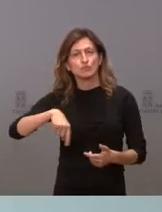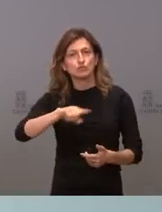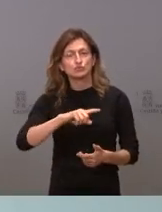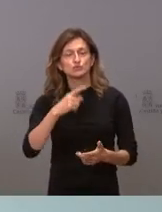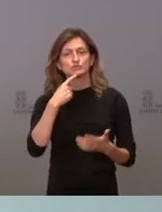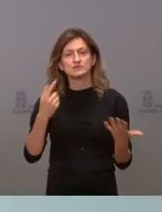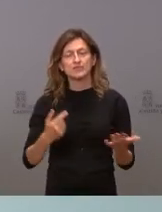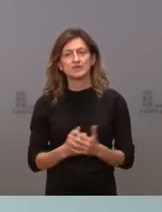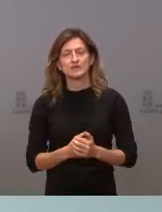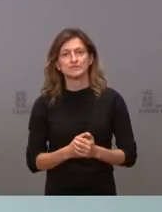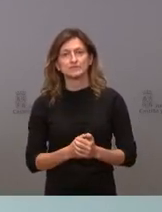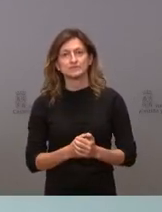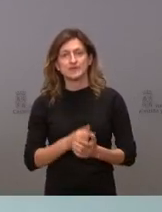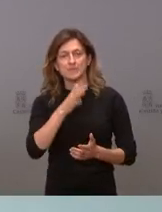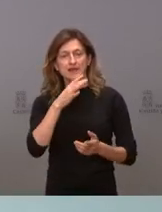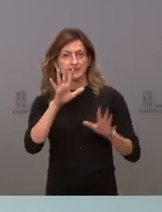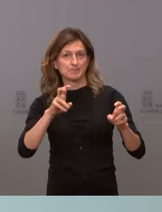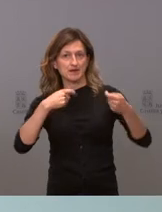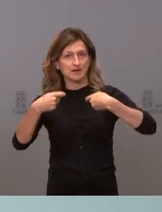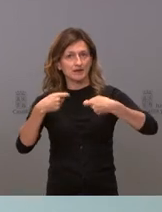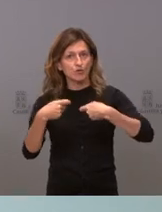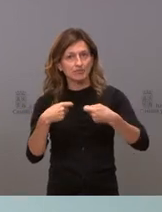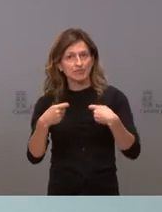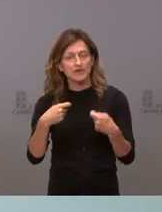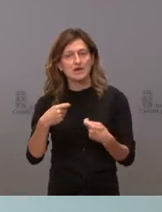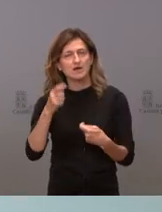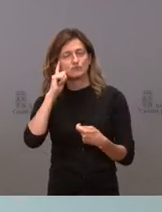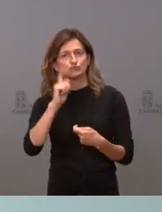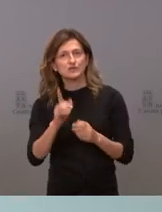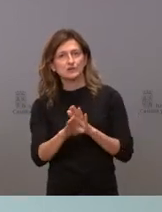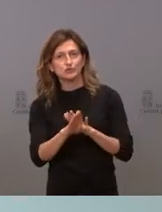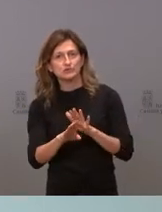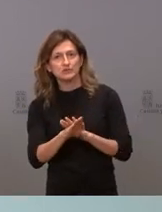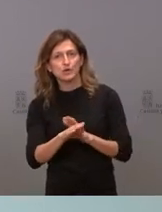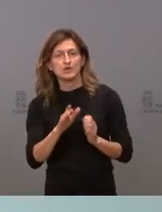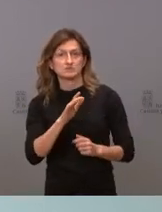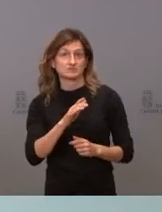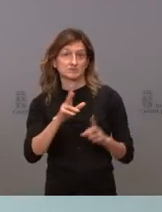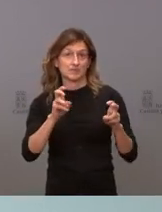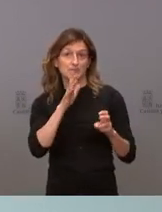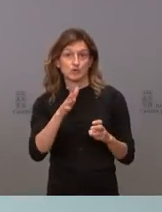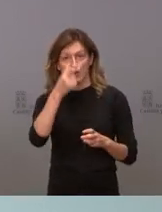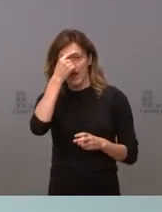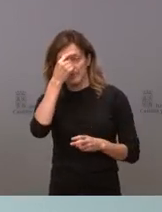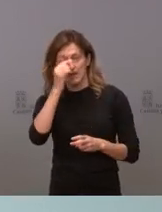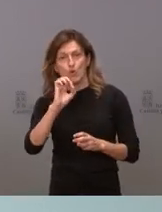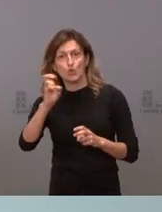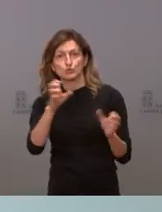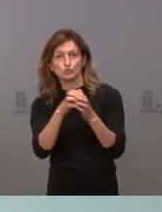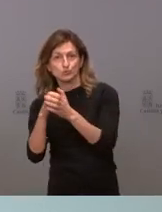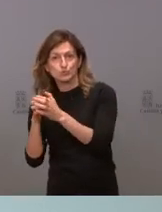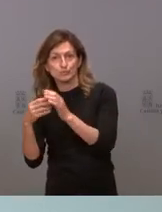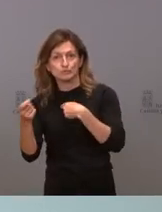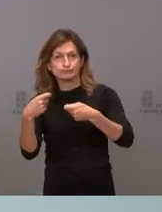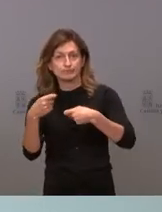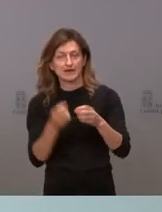y a la hora de negociar, no sé si sigue negociando con Por Ávila o con otros grupos para sacar